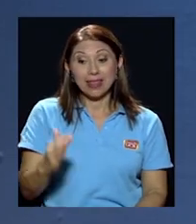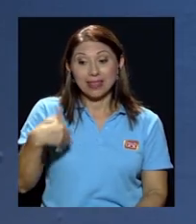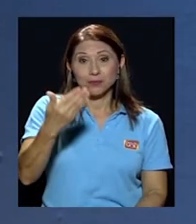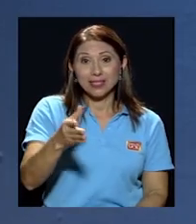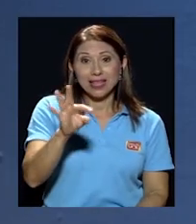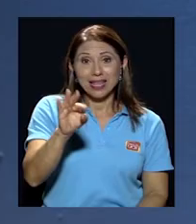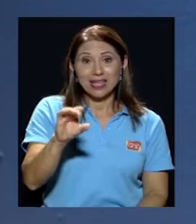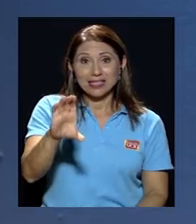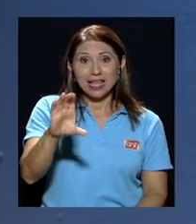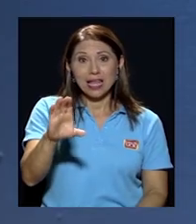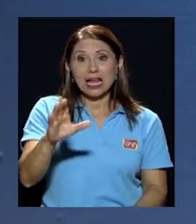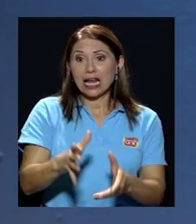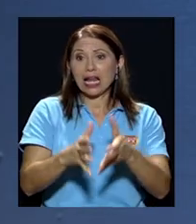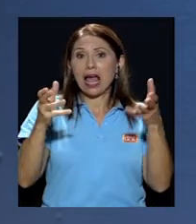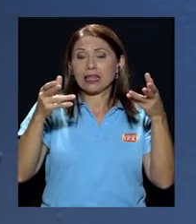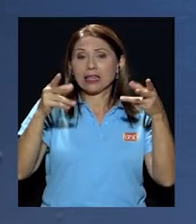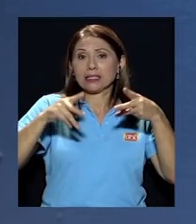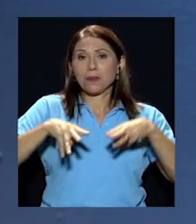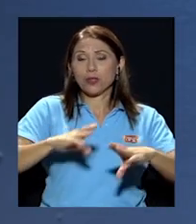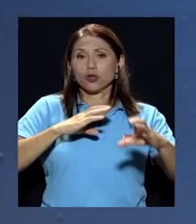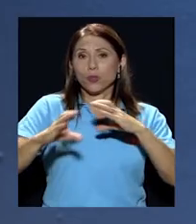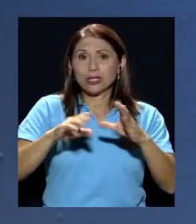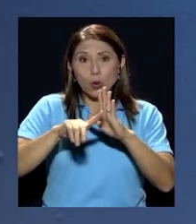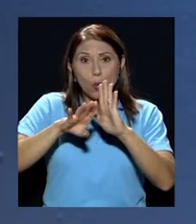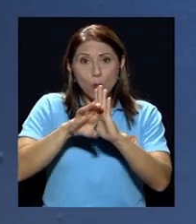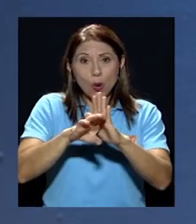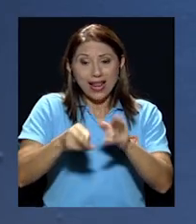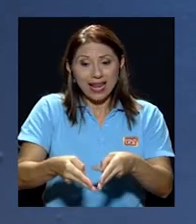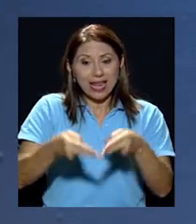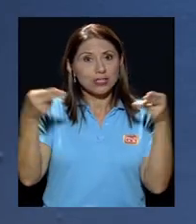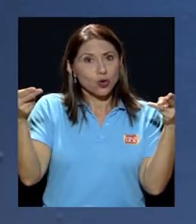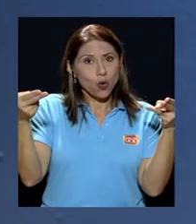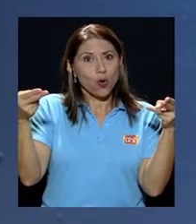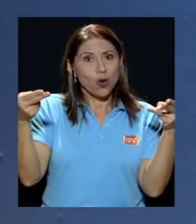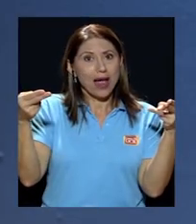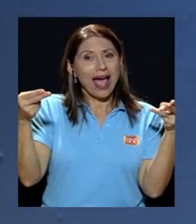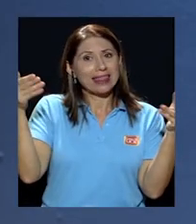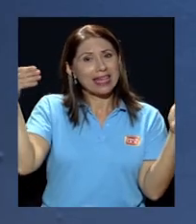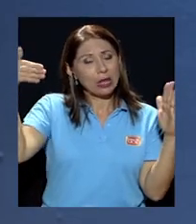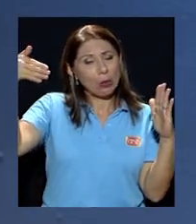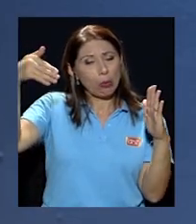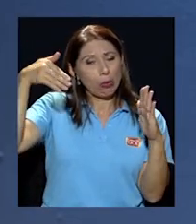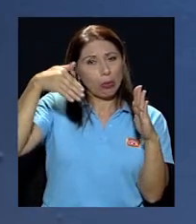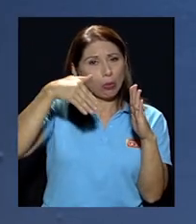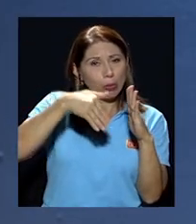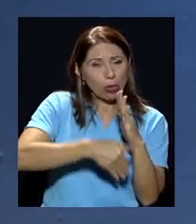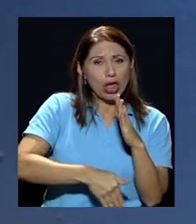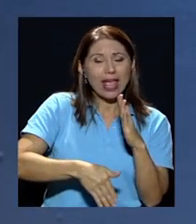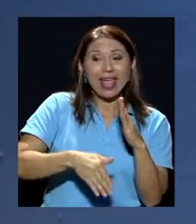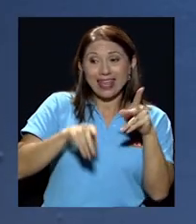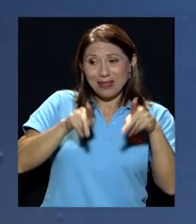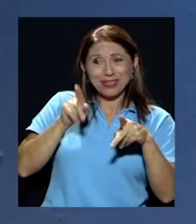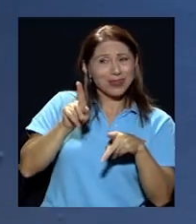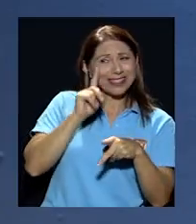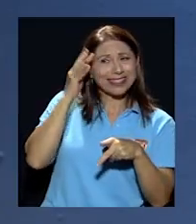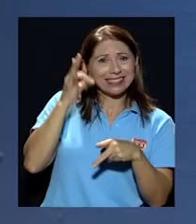grandes medios empezando por la nación han tenido una caída en picada en su credibilidad y está demostrado incluso en